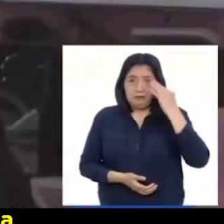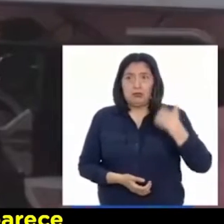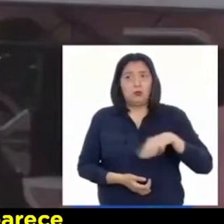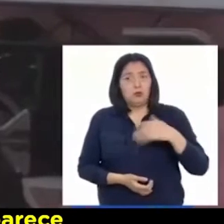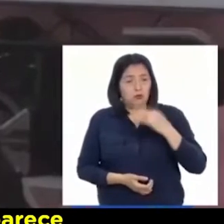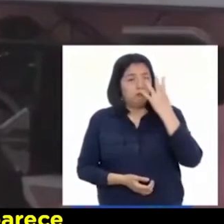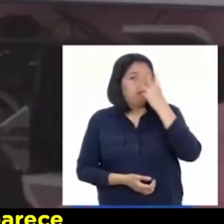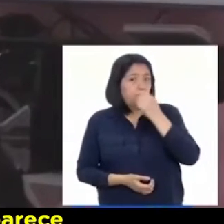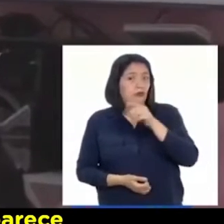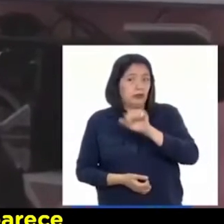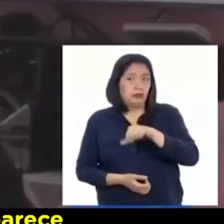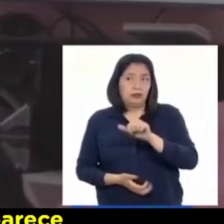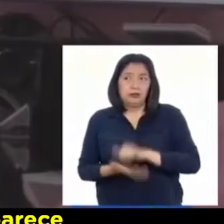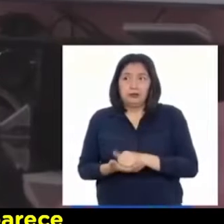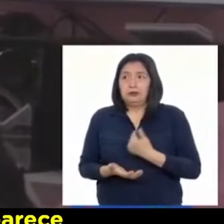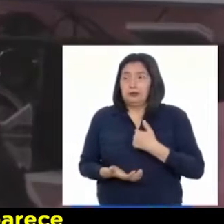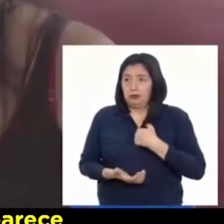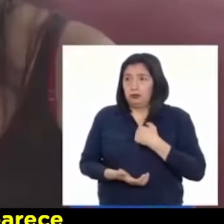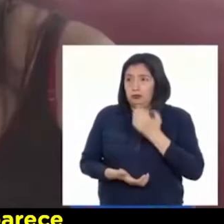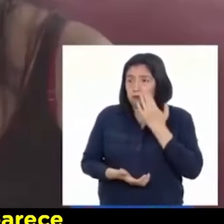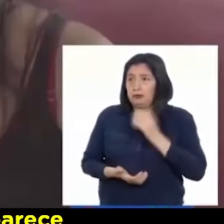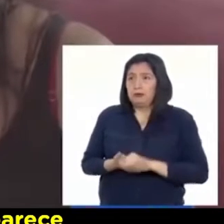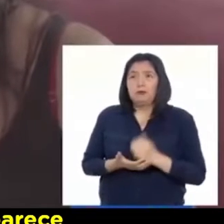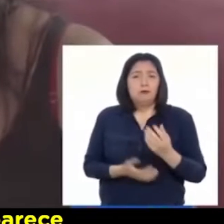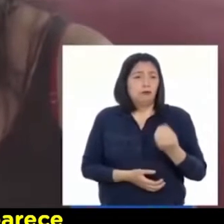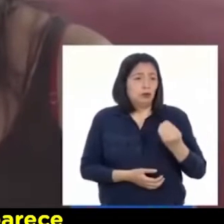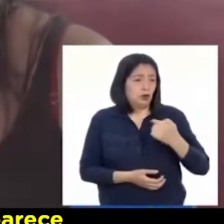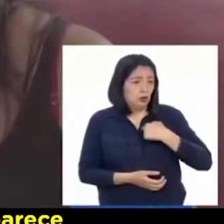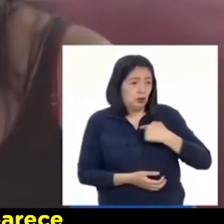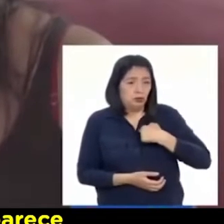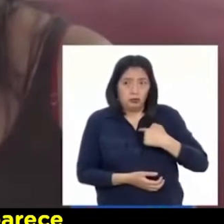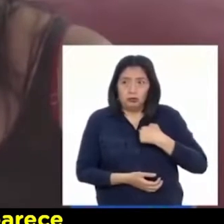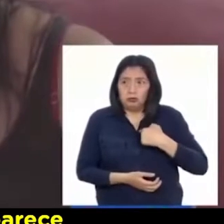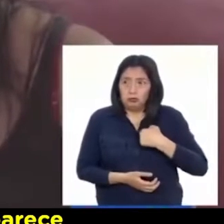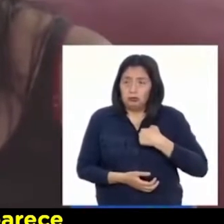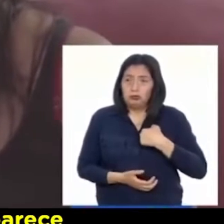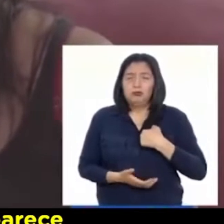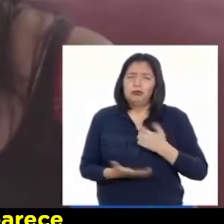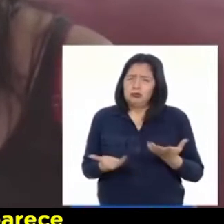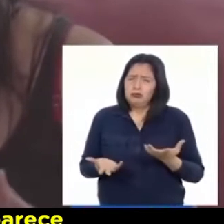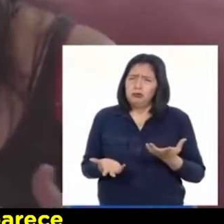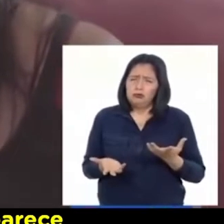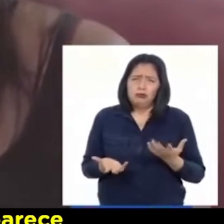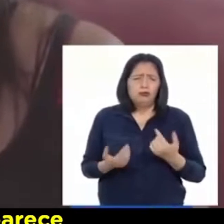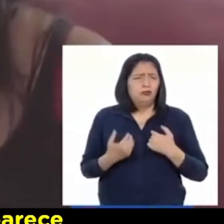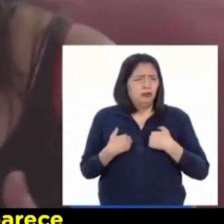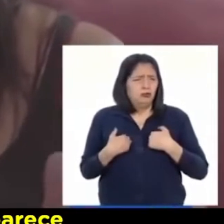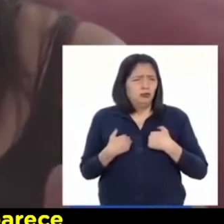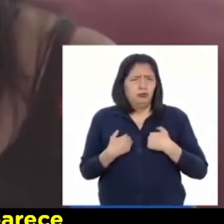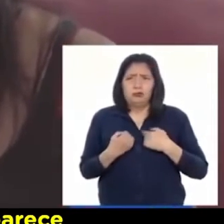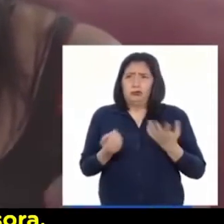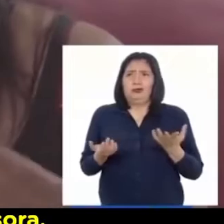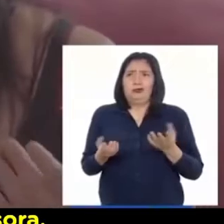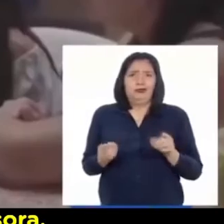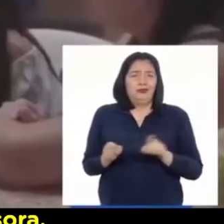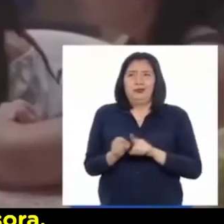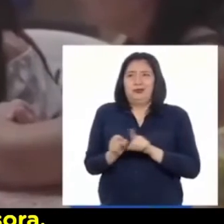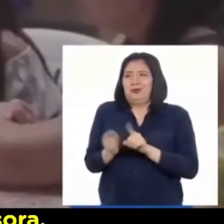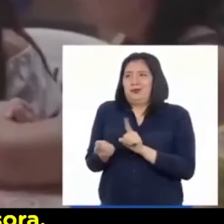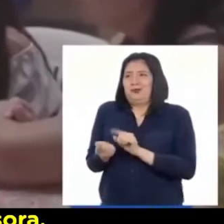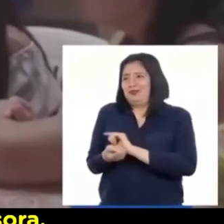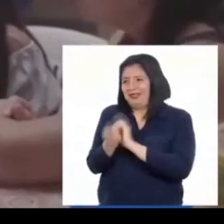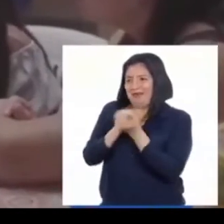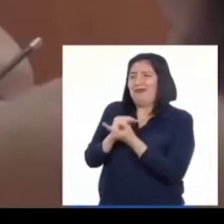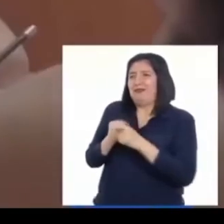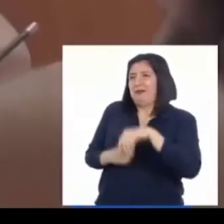bonita porque pude ponerme, prácticamente me parecía que me hubiera convertido en una